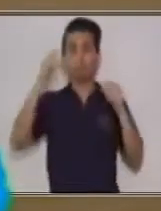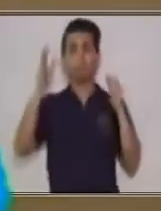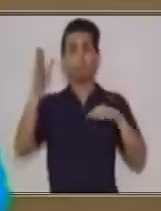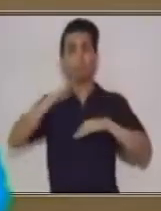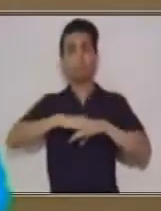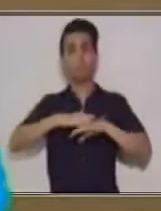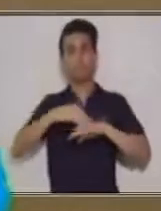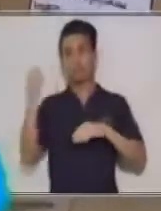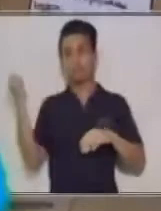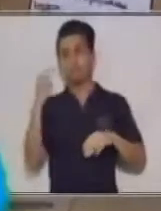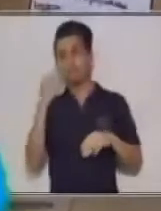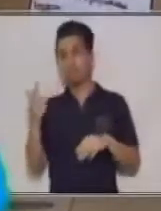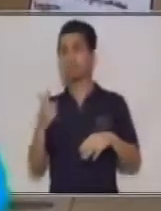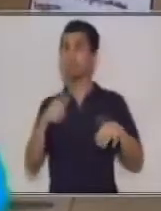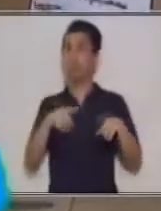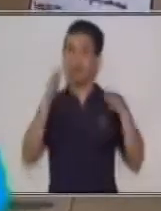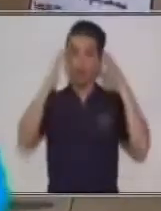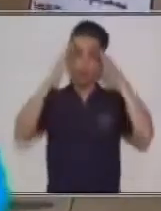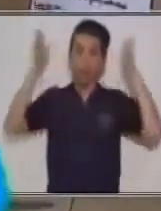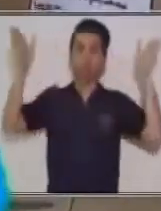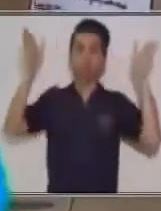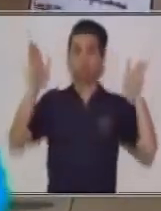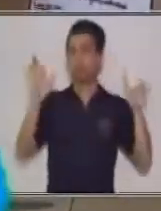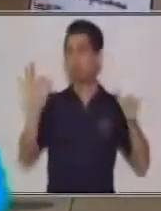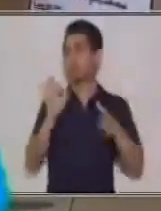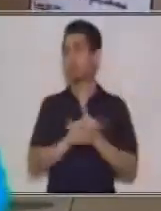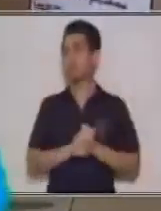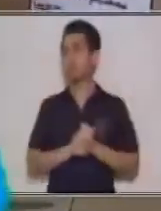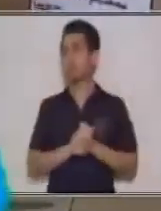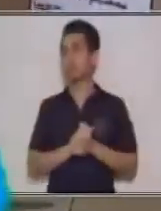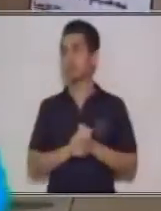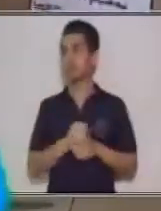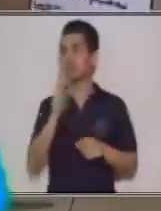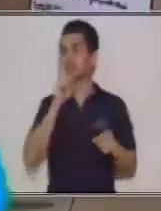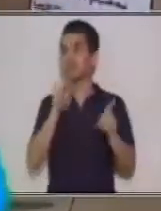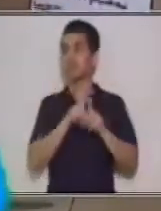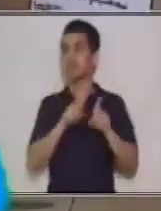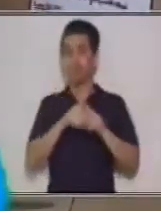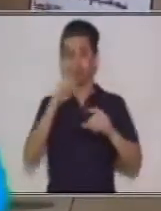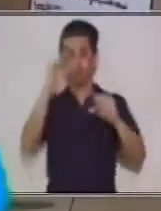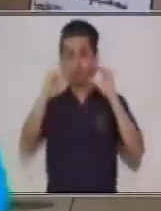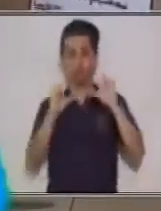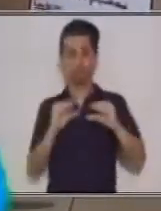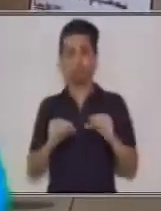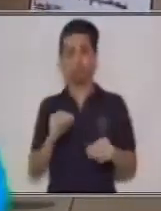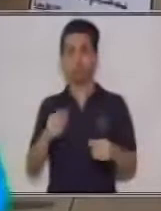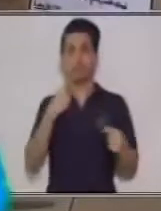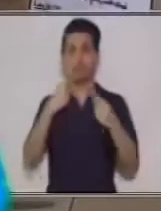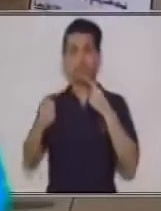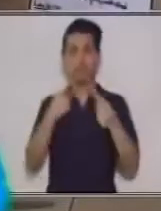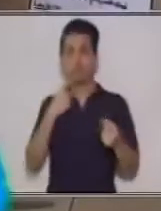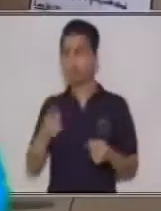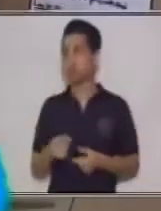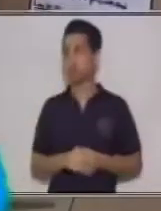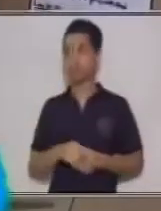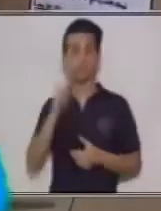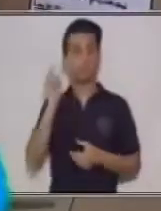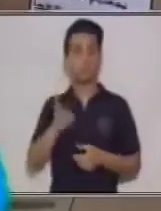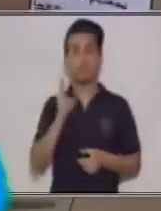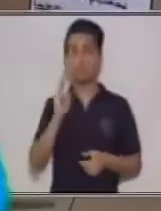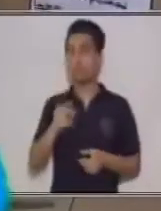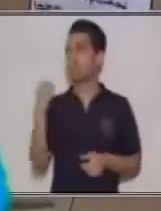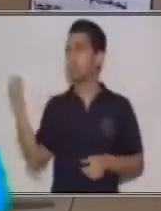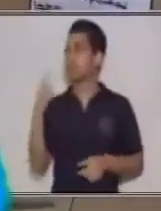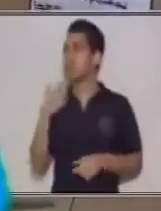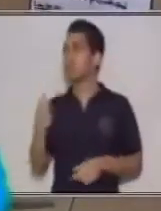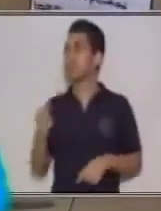con estos también que yo acabo de colocar. Y las partes del discurso. Introducción o exordio. Ese